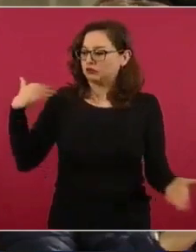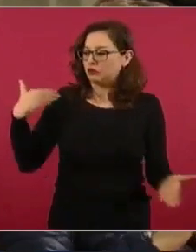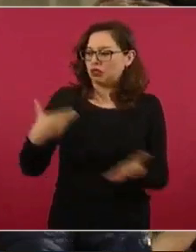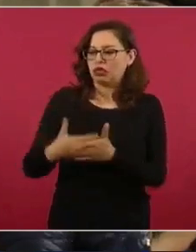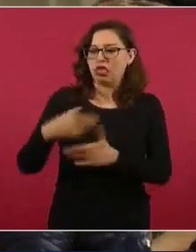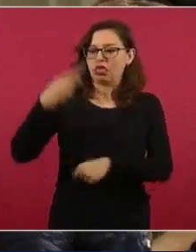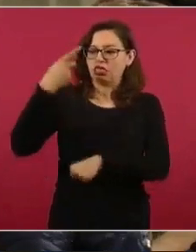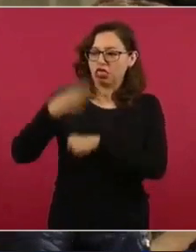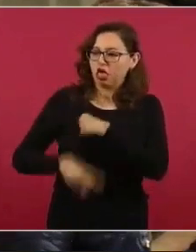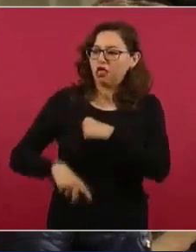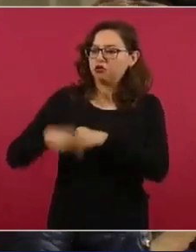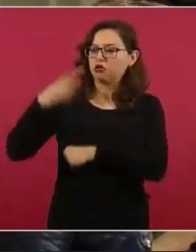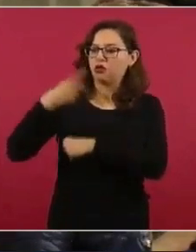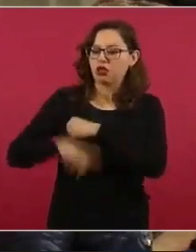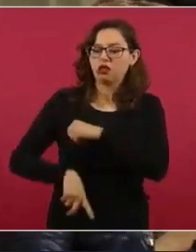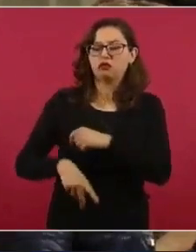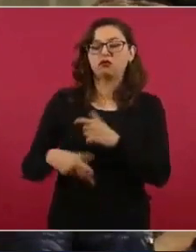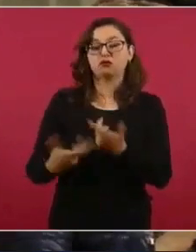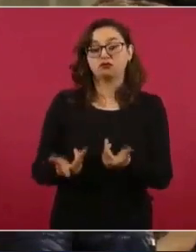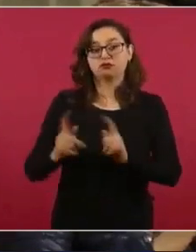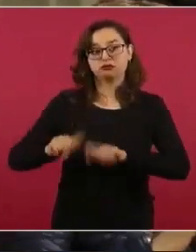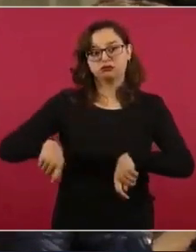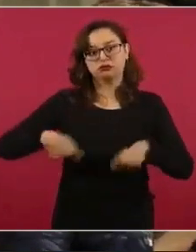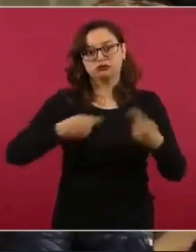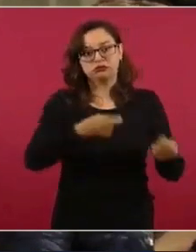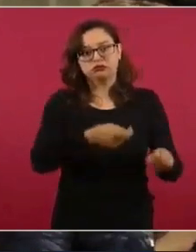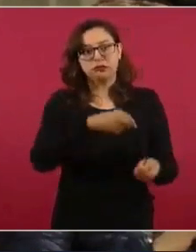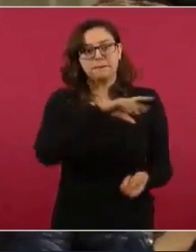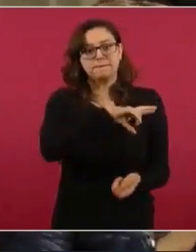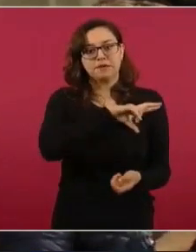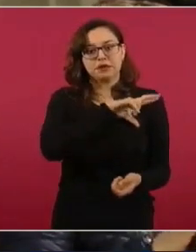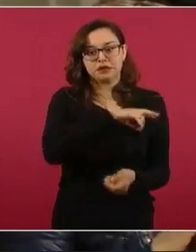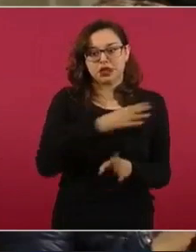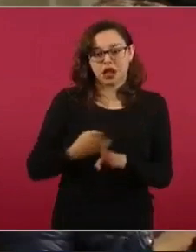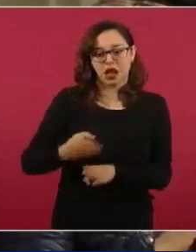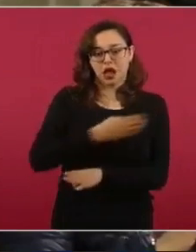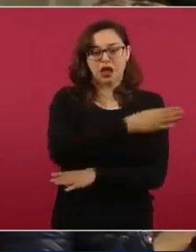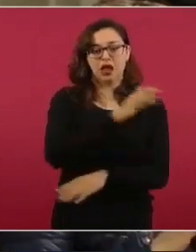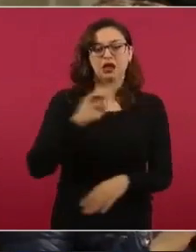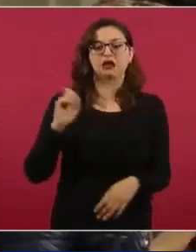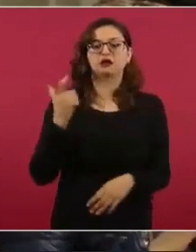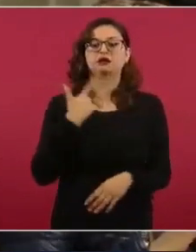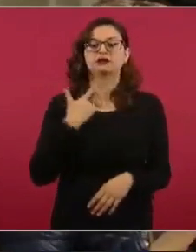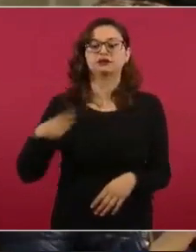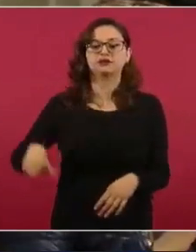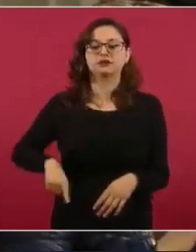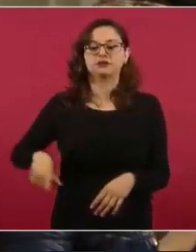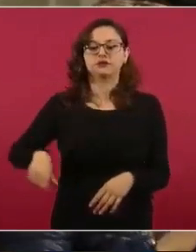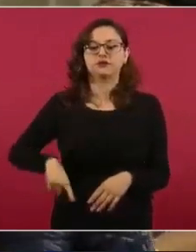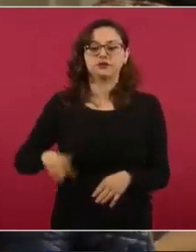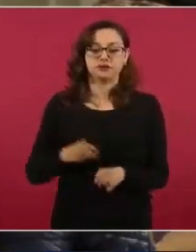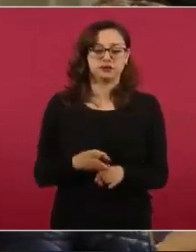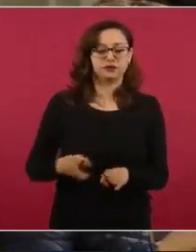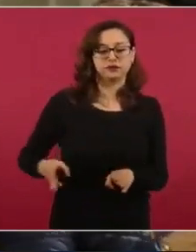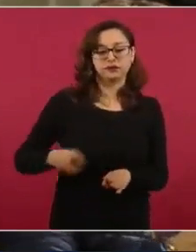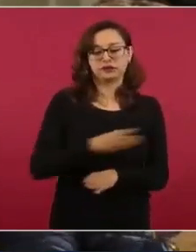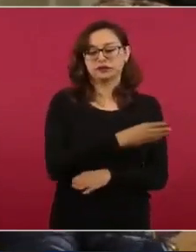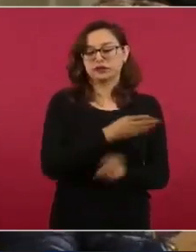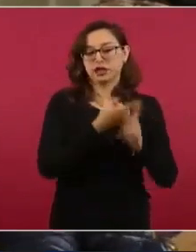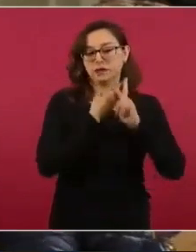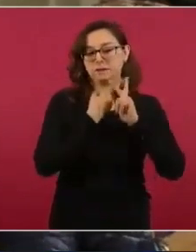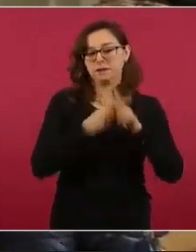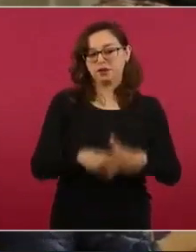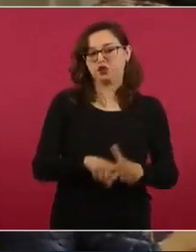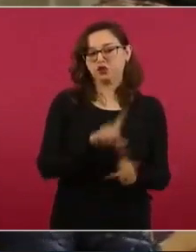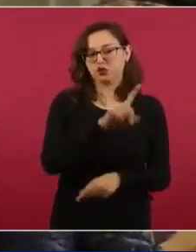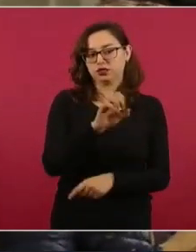privatización de los ferrocarriles por los gobiernos neoliberales, como usted dice, encabezado por Ernesto Zedillo en